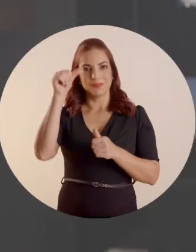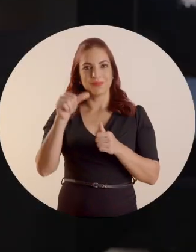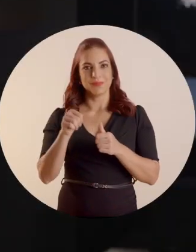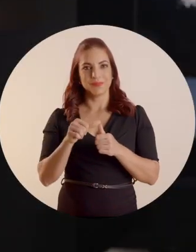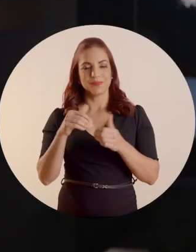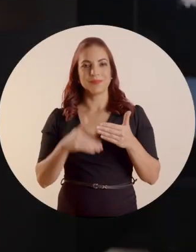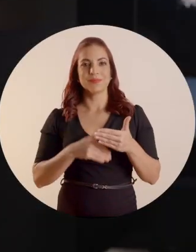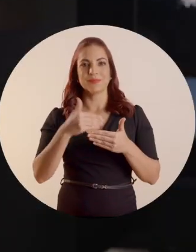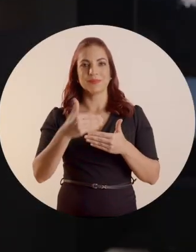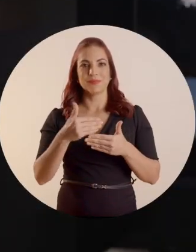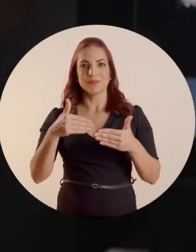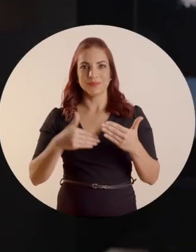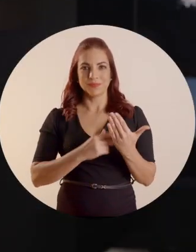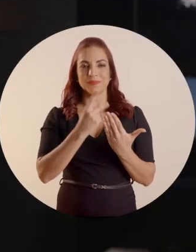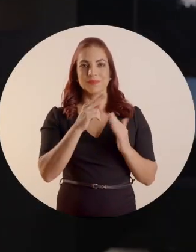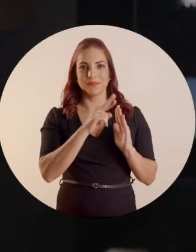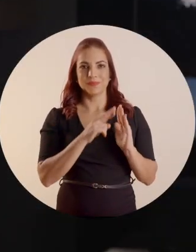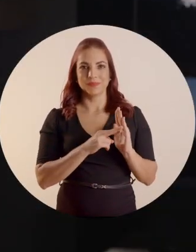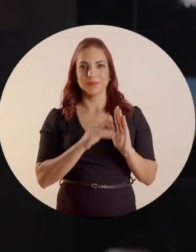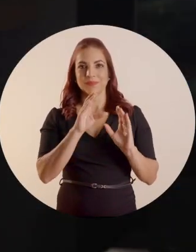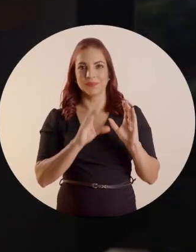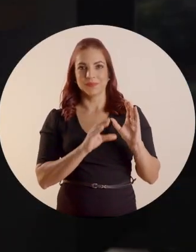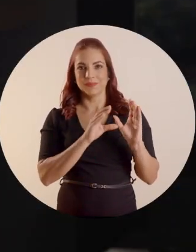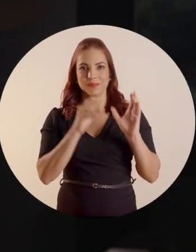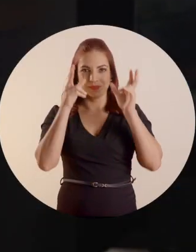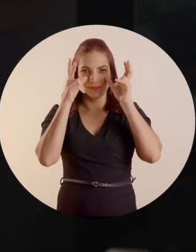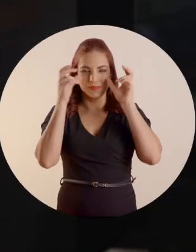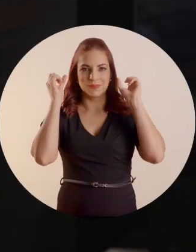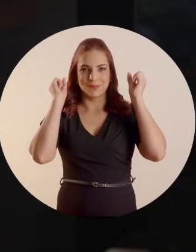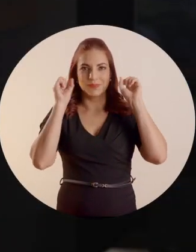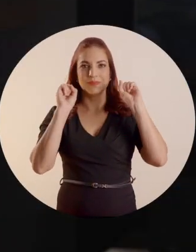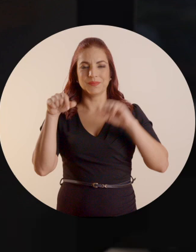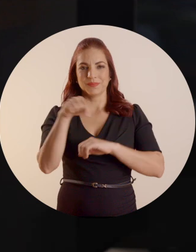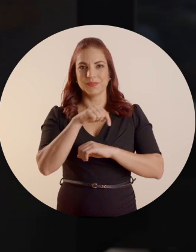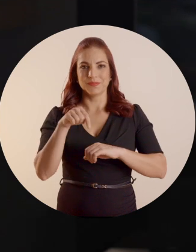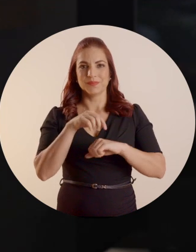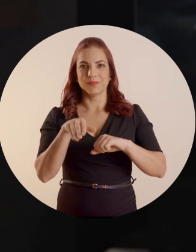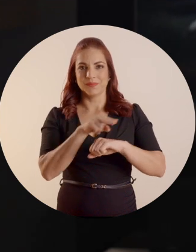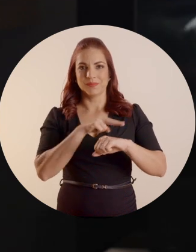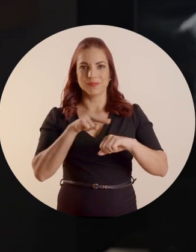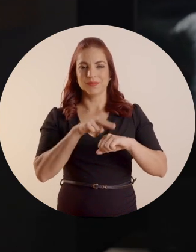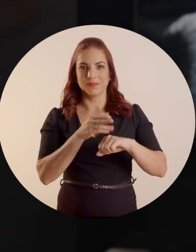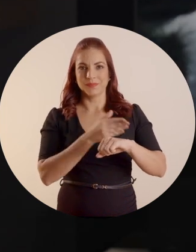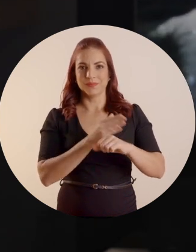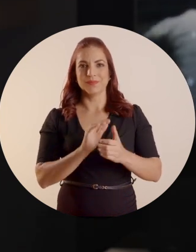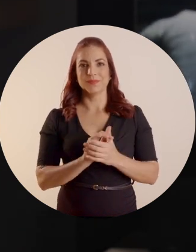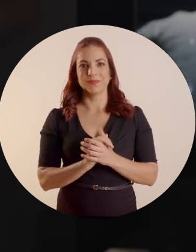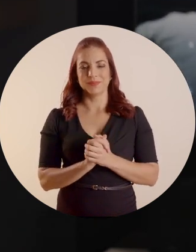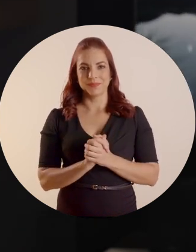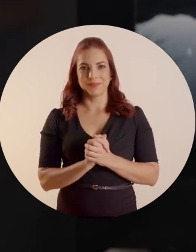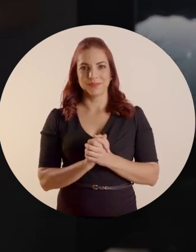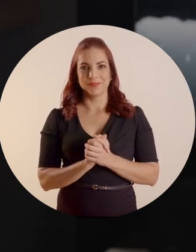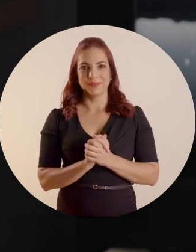Recuerda que después de una actualización, la configuración de video y audio puede restablecerse a los valores